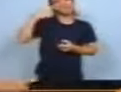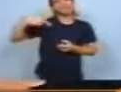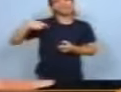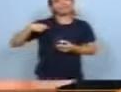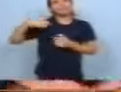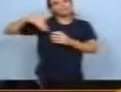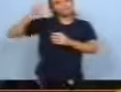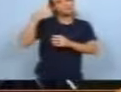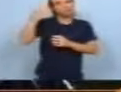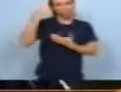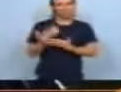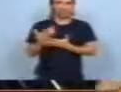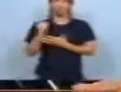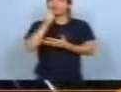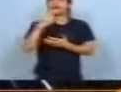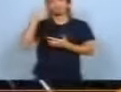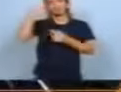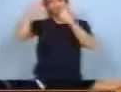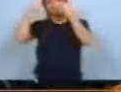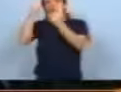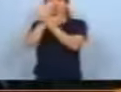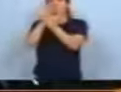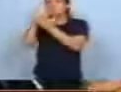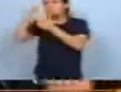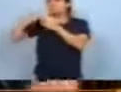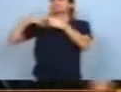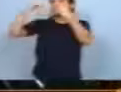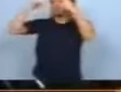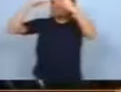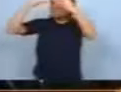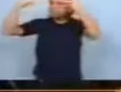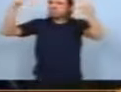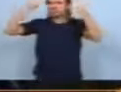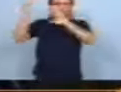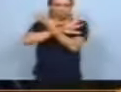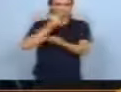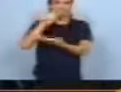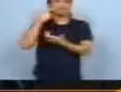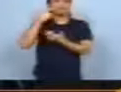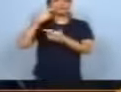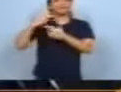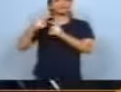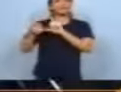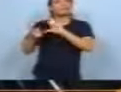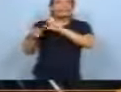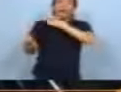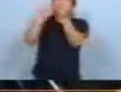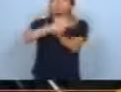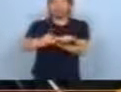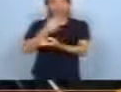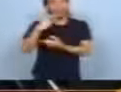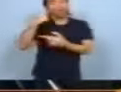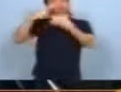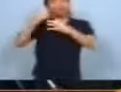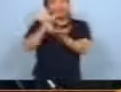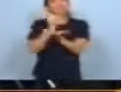dominante. Ya no hay sueños compartidos, nada se ha hecho, todo se ha esfumado, todo se ha dilapidado. Y es exactamente todo lo contrario, o